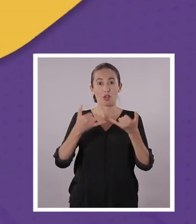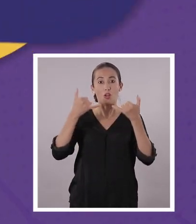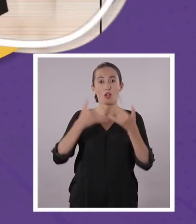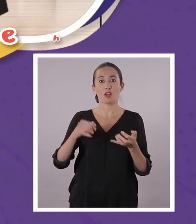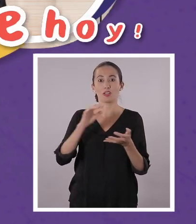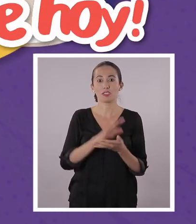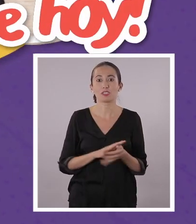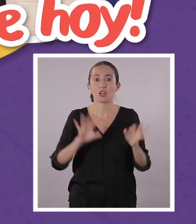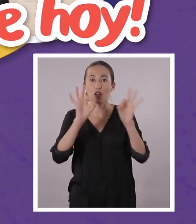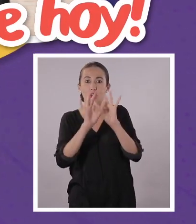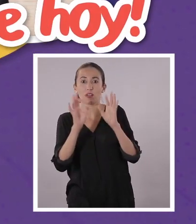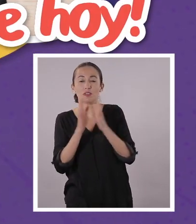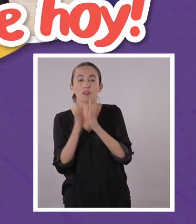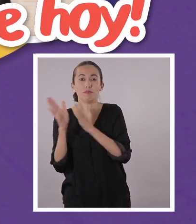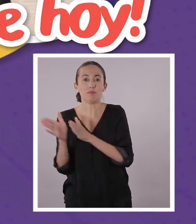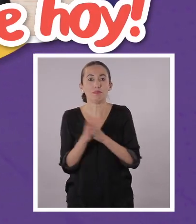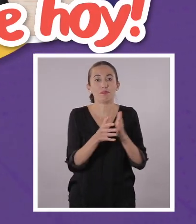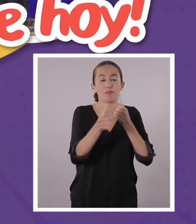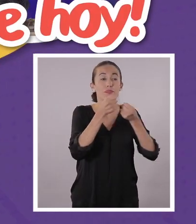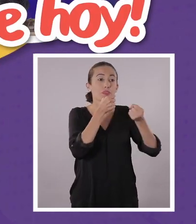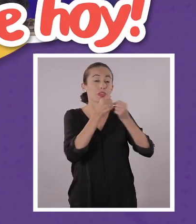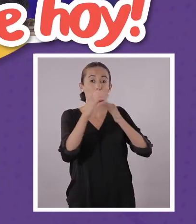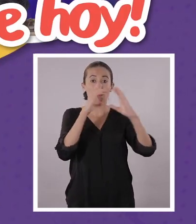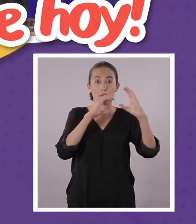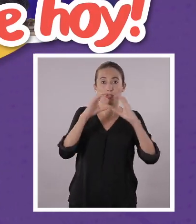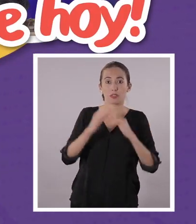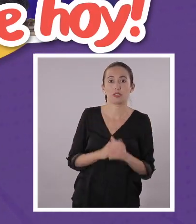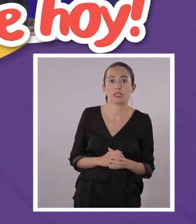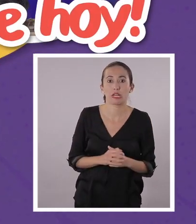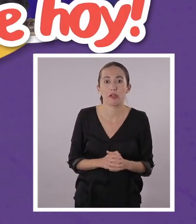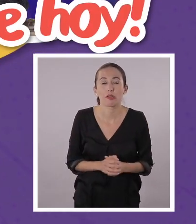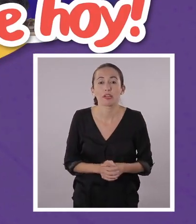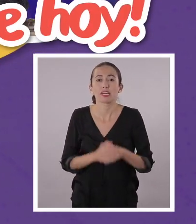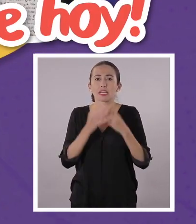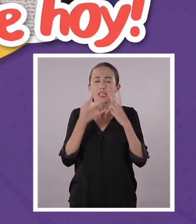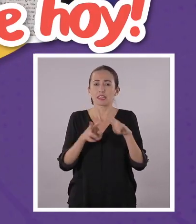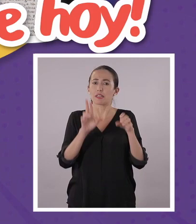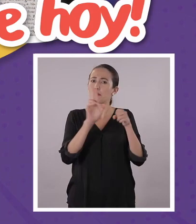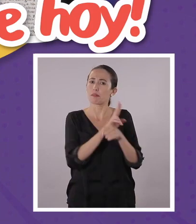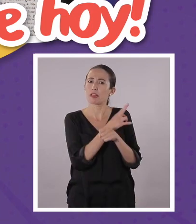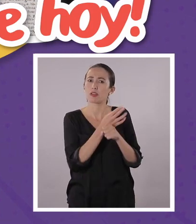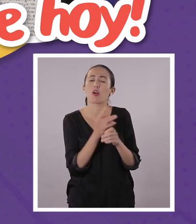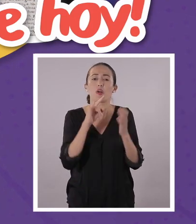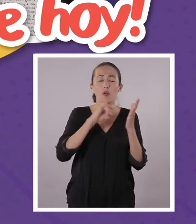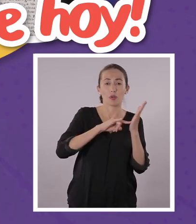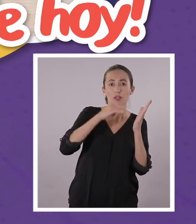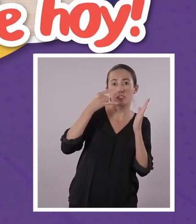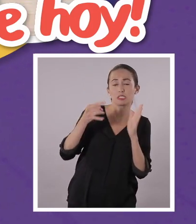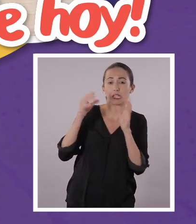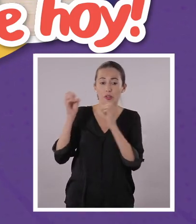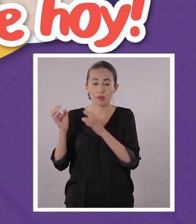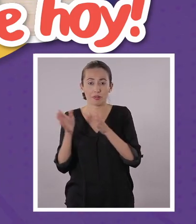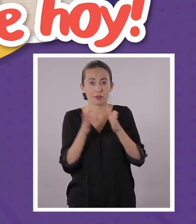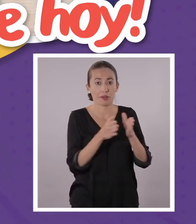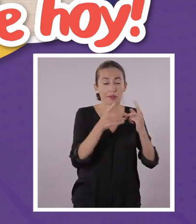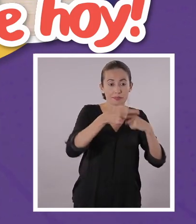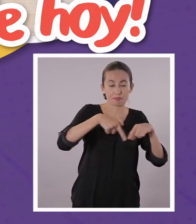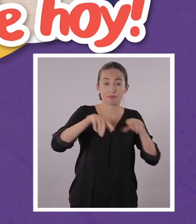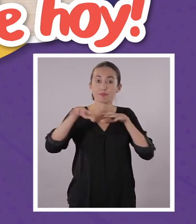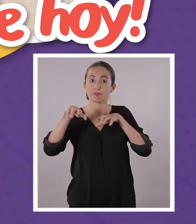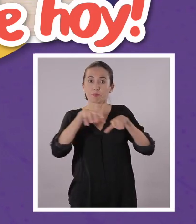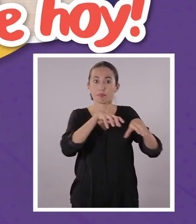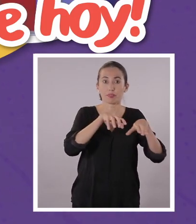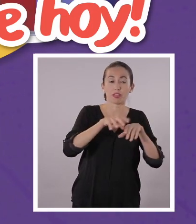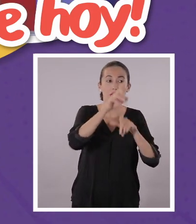Hoy conoceremos la importancia de los medios de comunicación en el Ecuador y usaremos nuevas tecnologías para entender